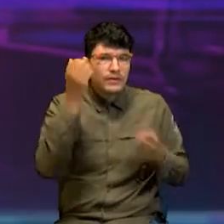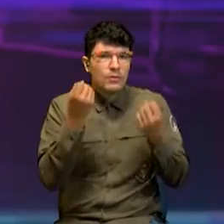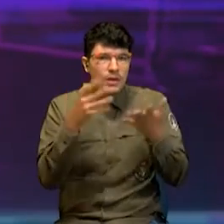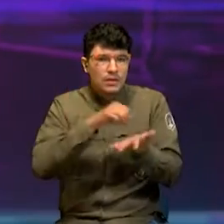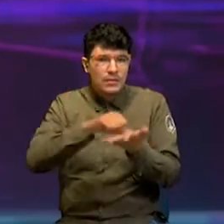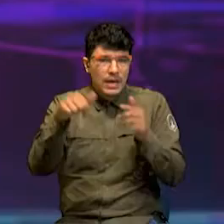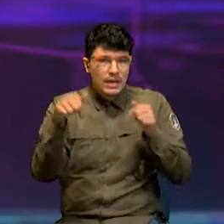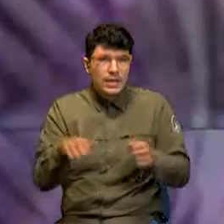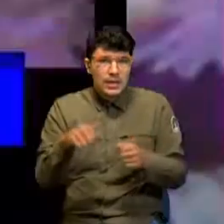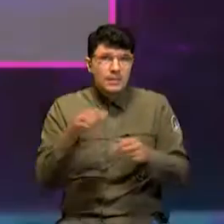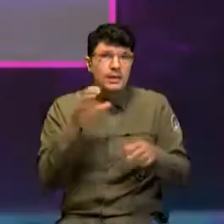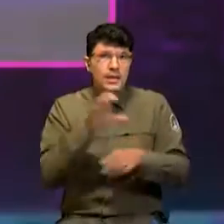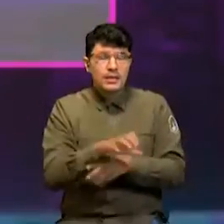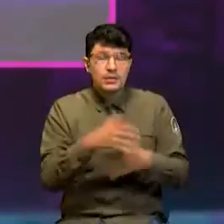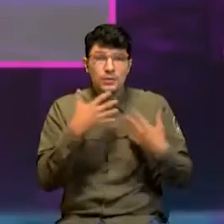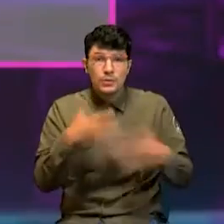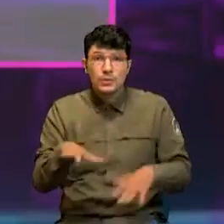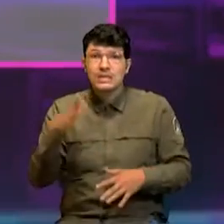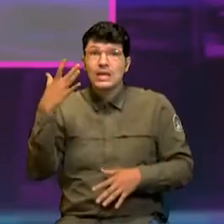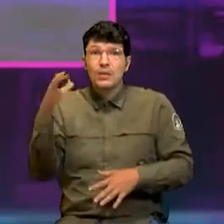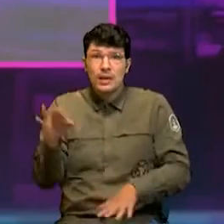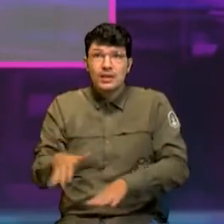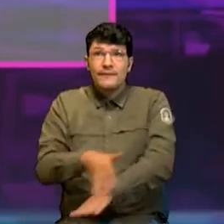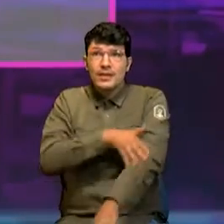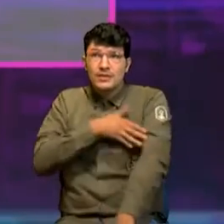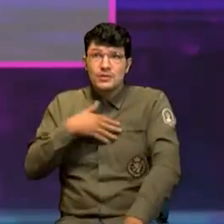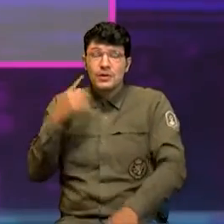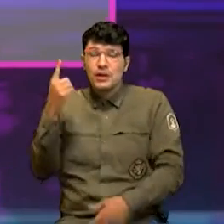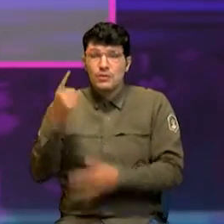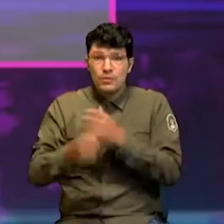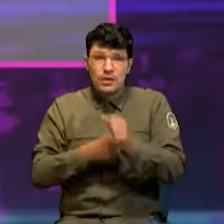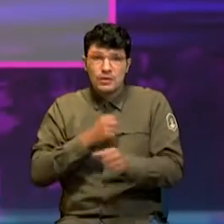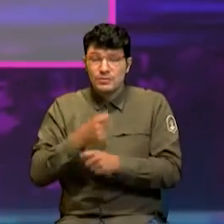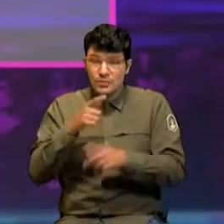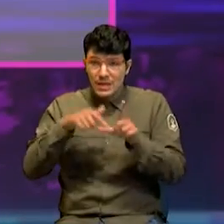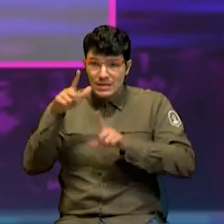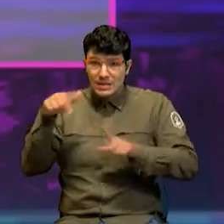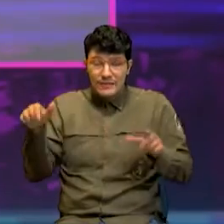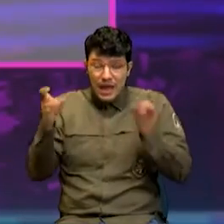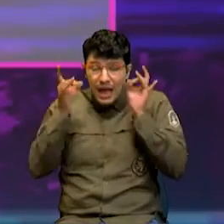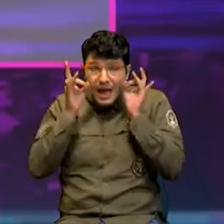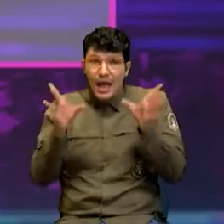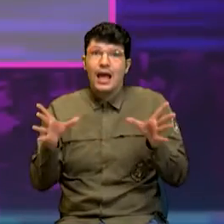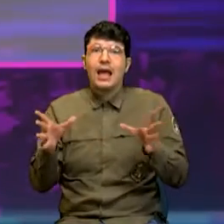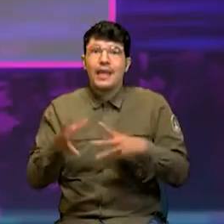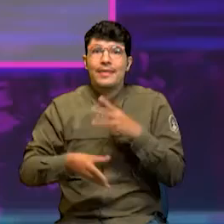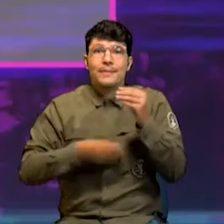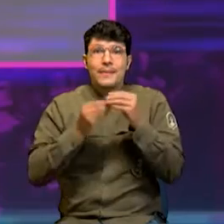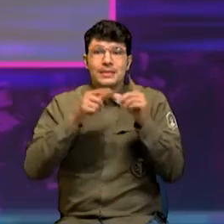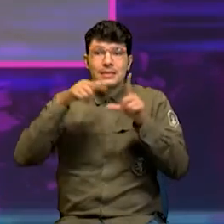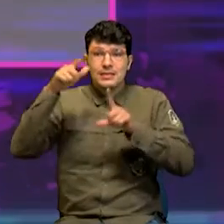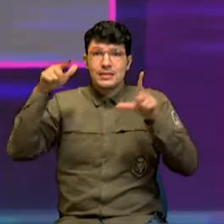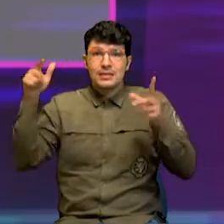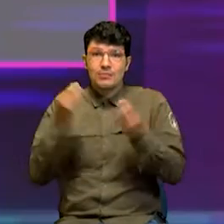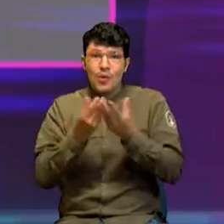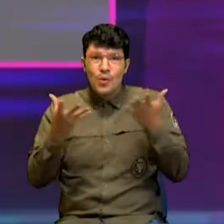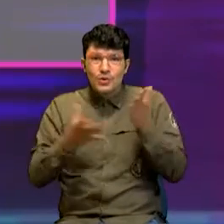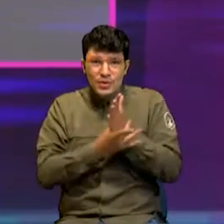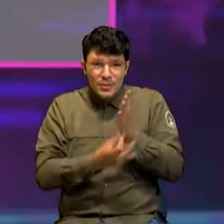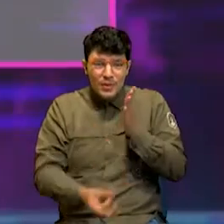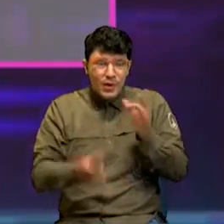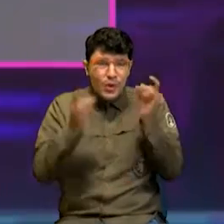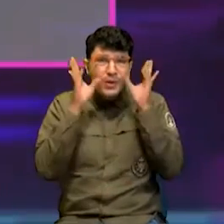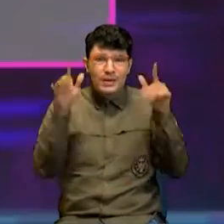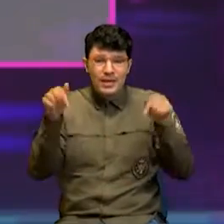al país la corrupción? 50 billones de pesos, una cifra escandalosa, teniendo en cuenta los altos índices de pobreza extrema